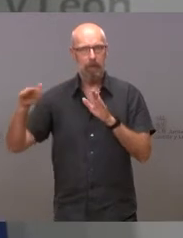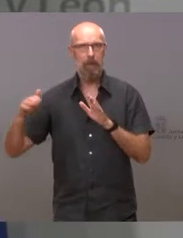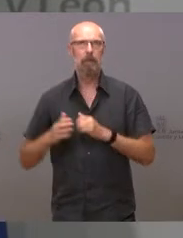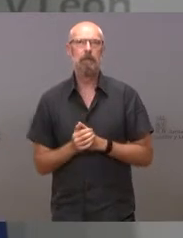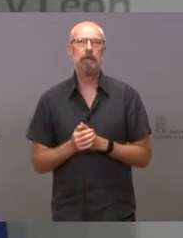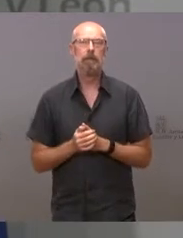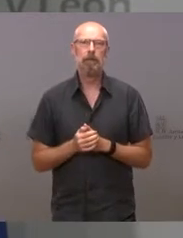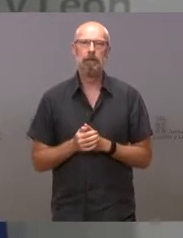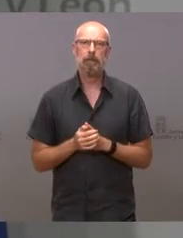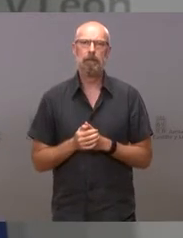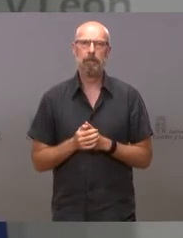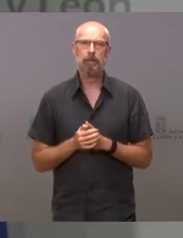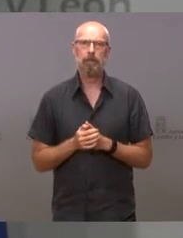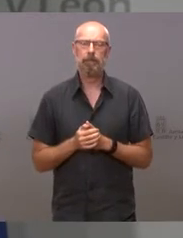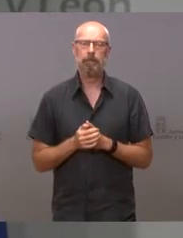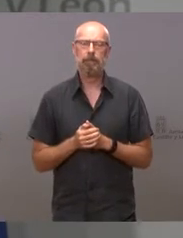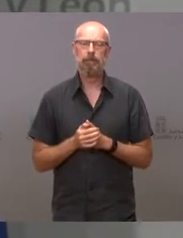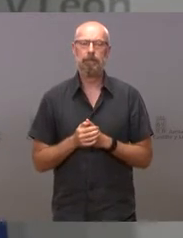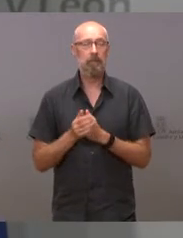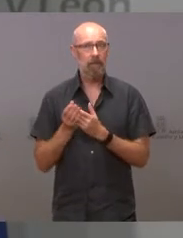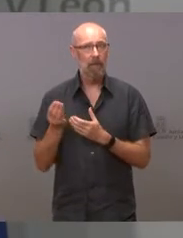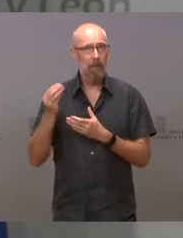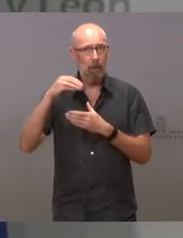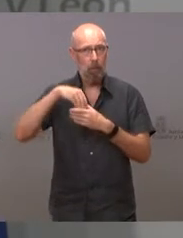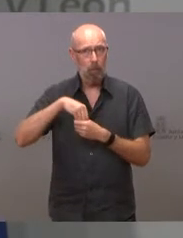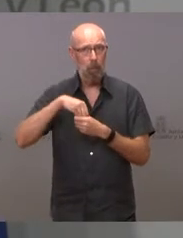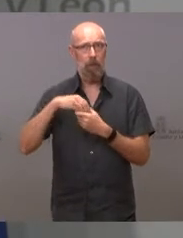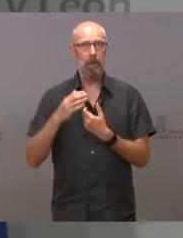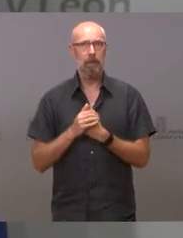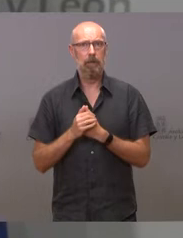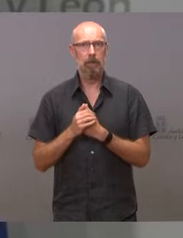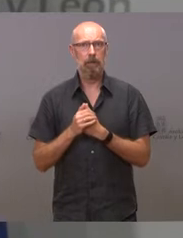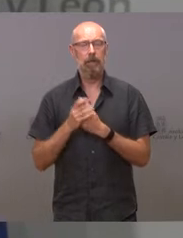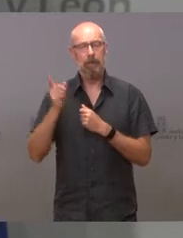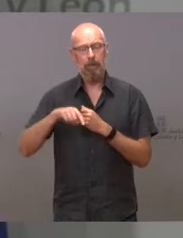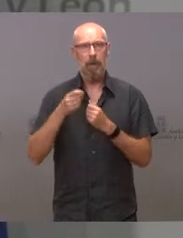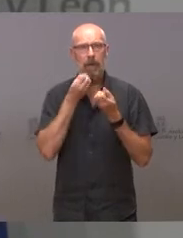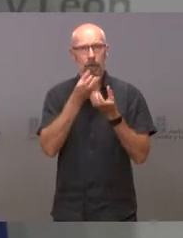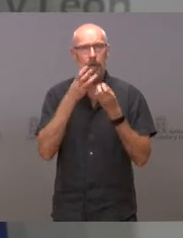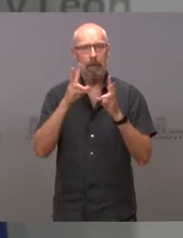compensatorias para incluir en la declaración de impacto ambiental.